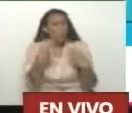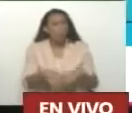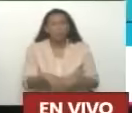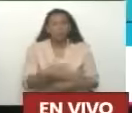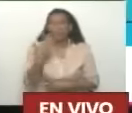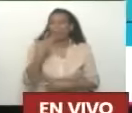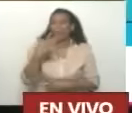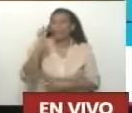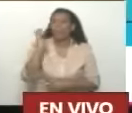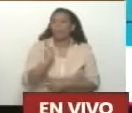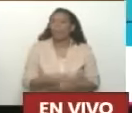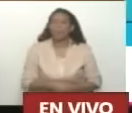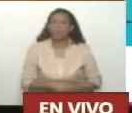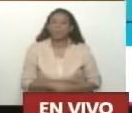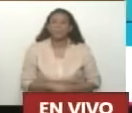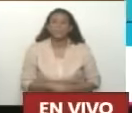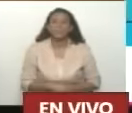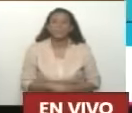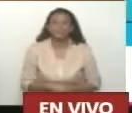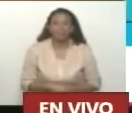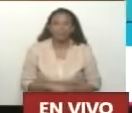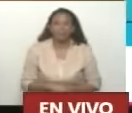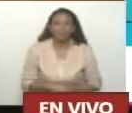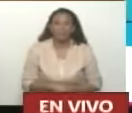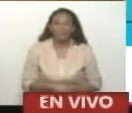Pirateando, ¿vale? Pirateando Escalona.